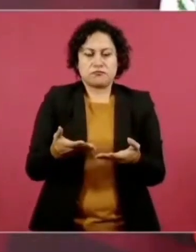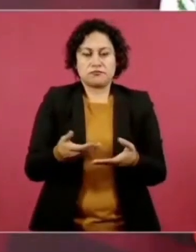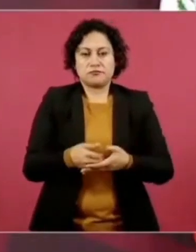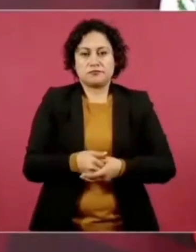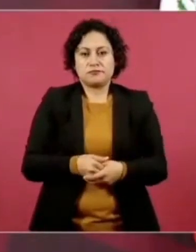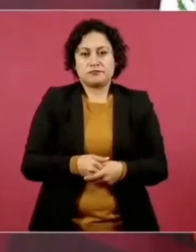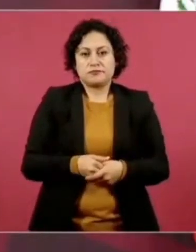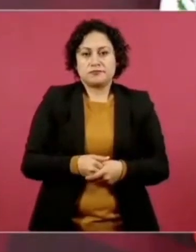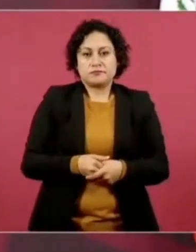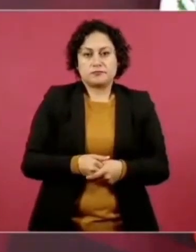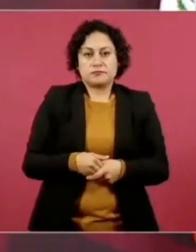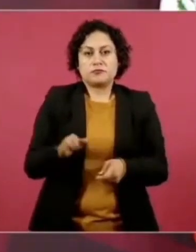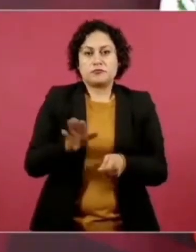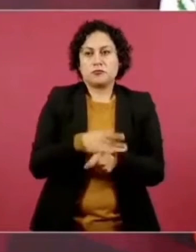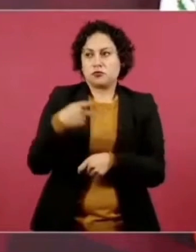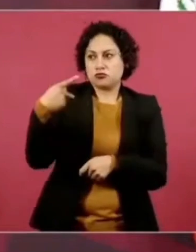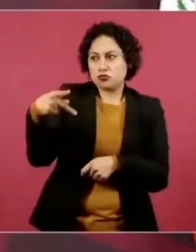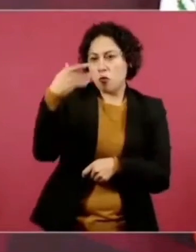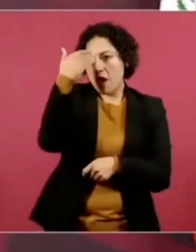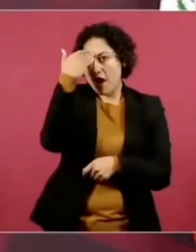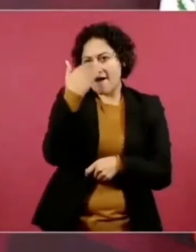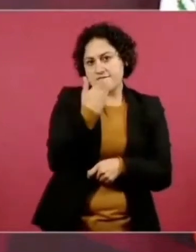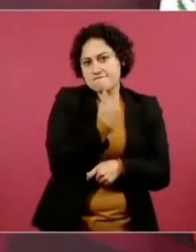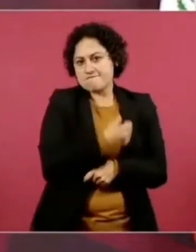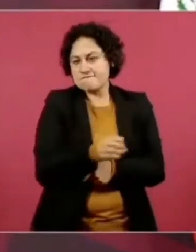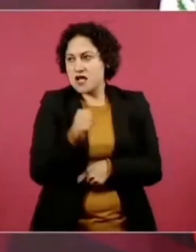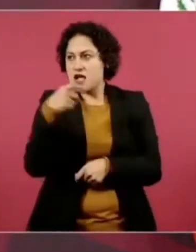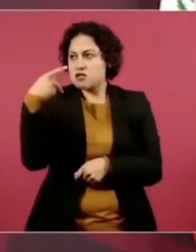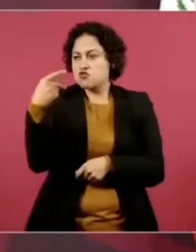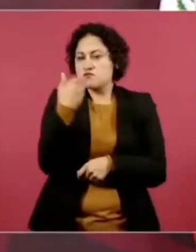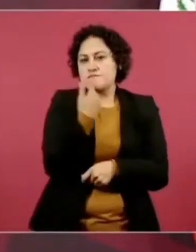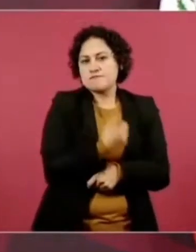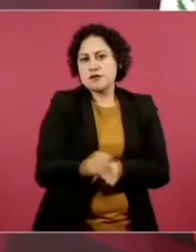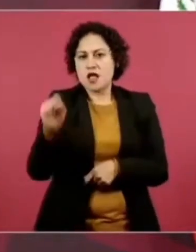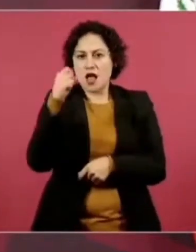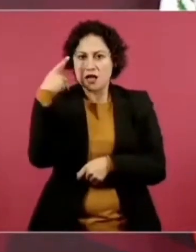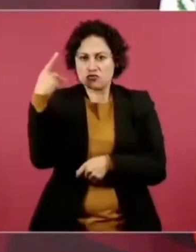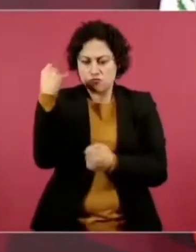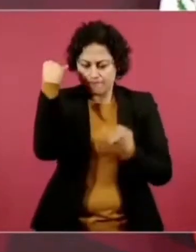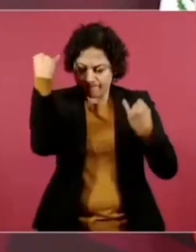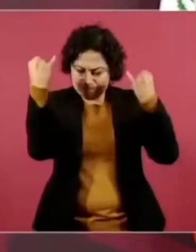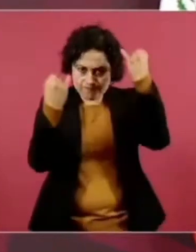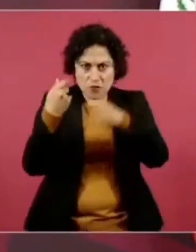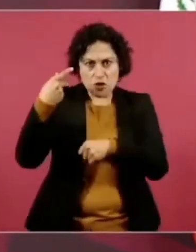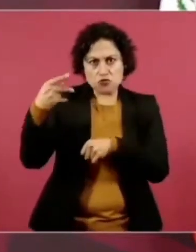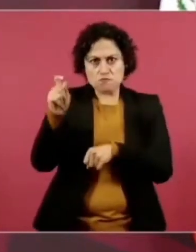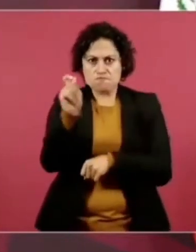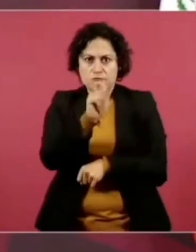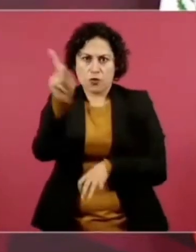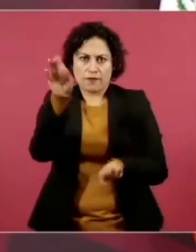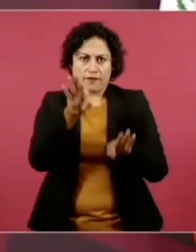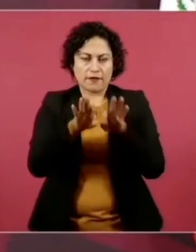por su capacidad, por su imaginación, por su talento, por su profesionalismo.